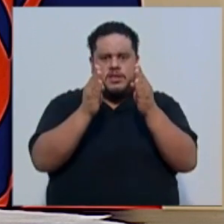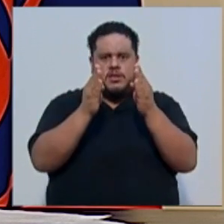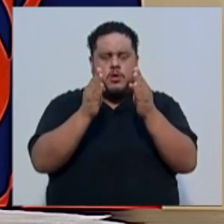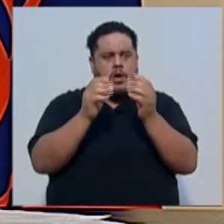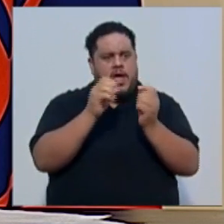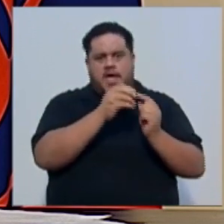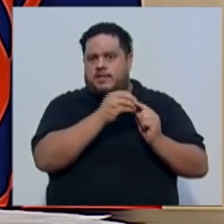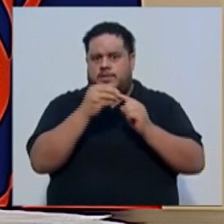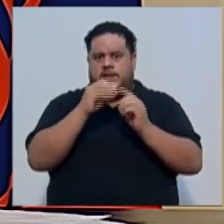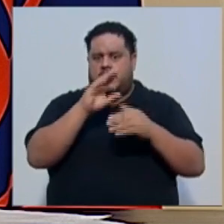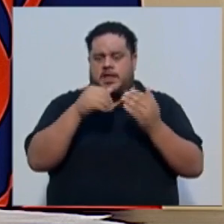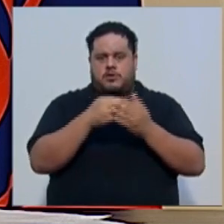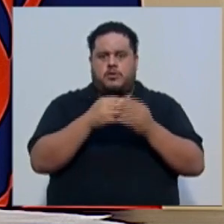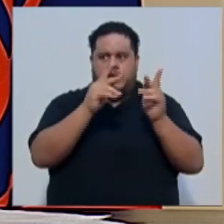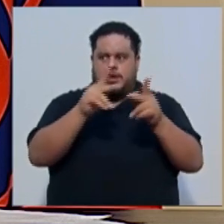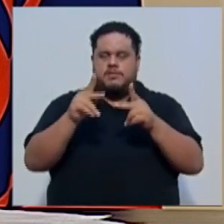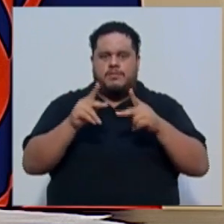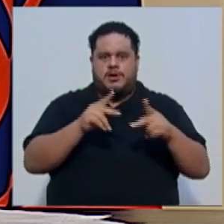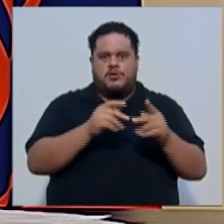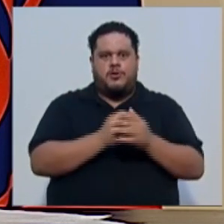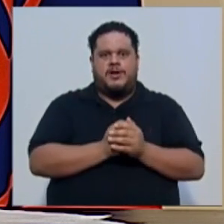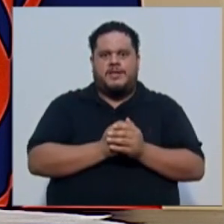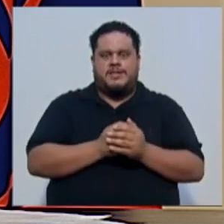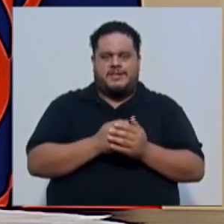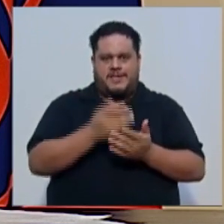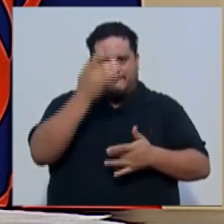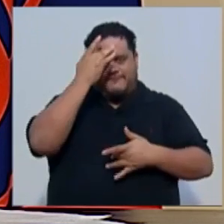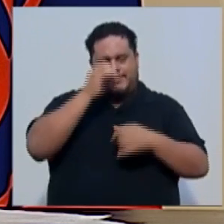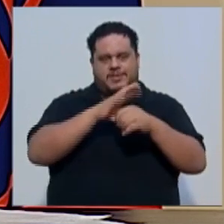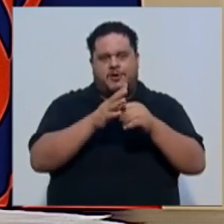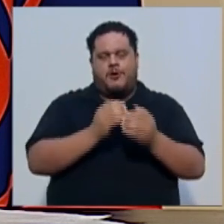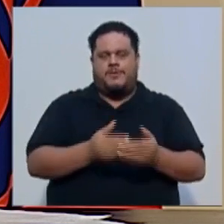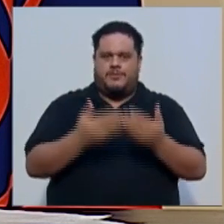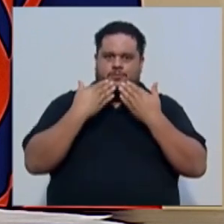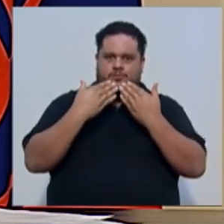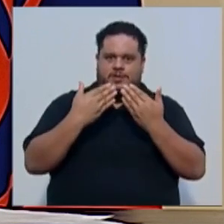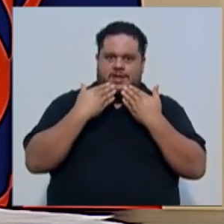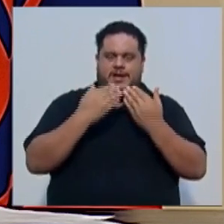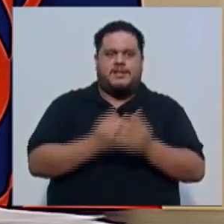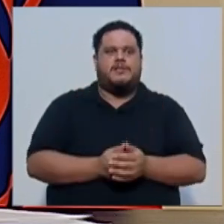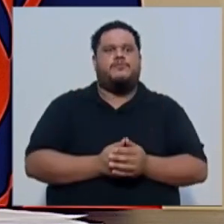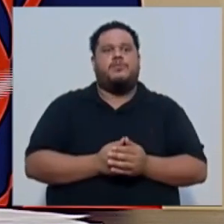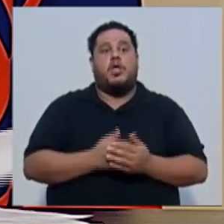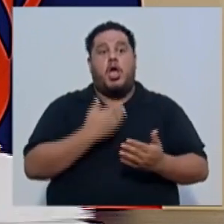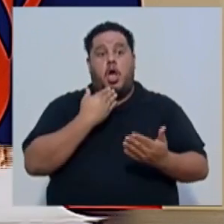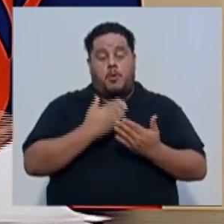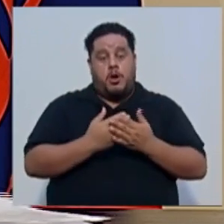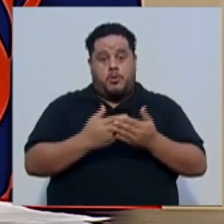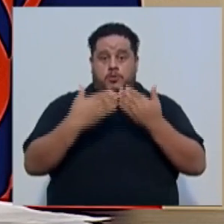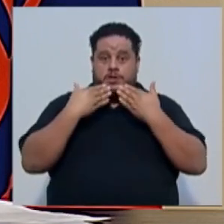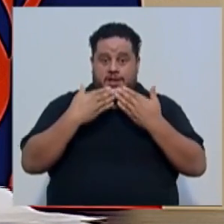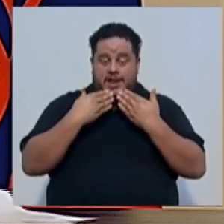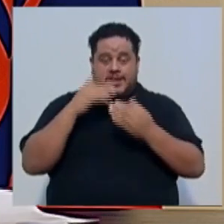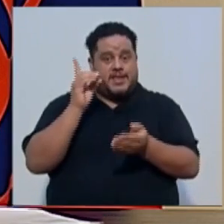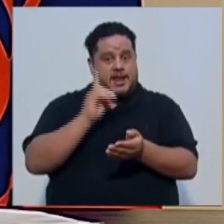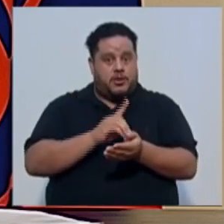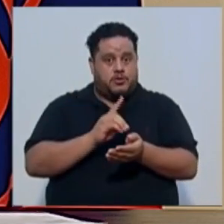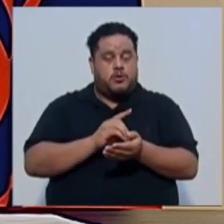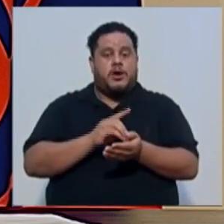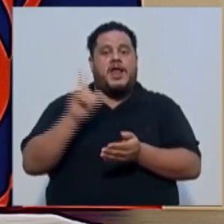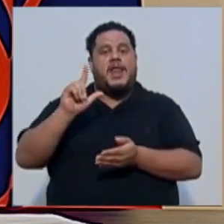especializada a los pacientes críticos. Muchas gracias. Muchas gracias a la doctora Laura Vázquez,